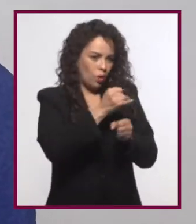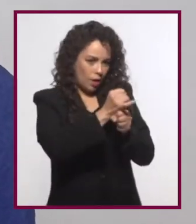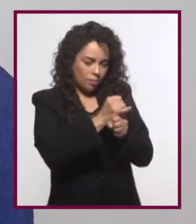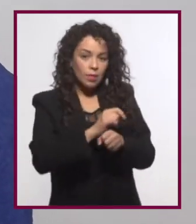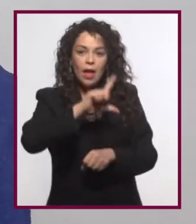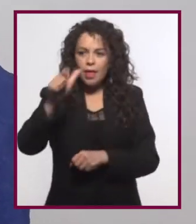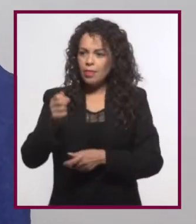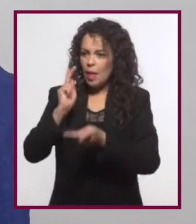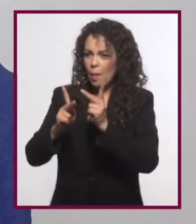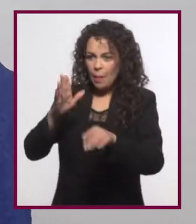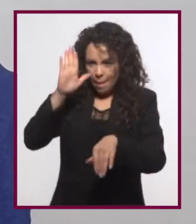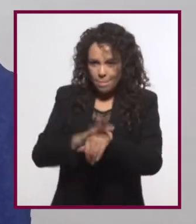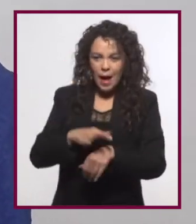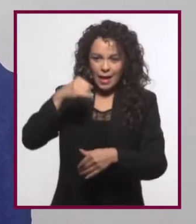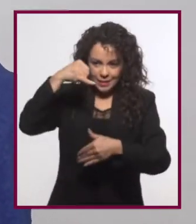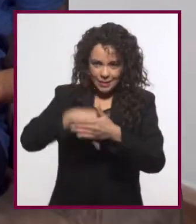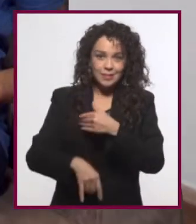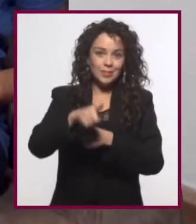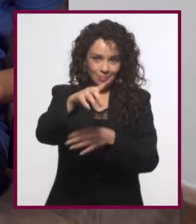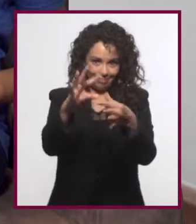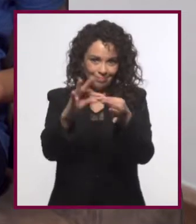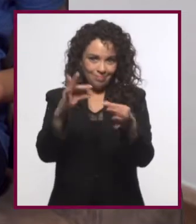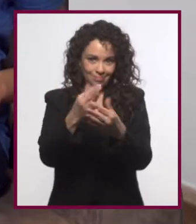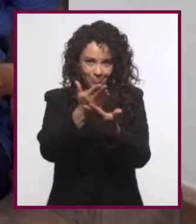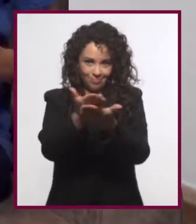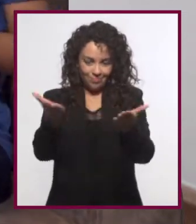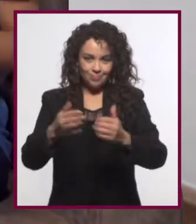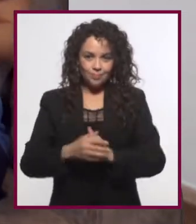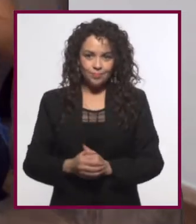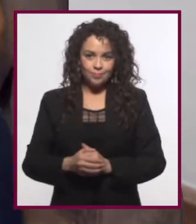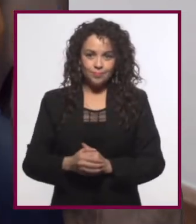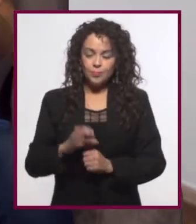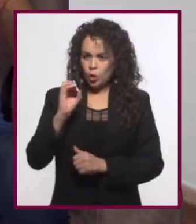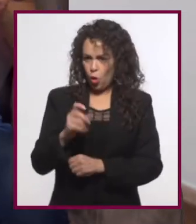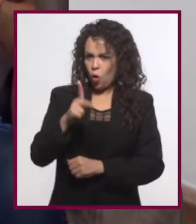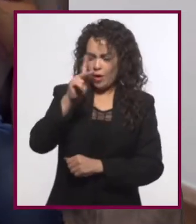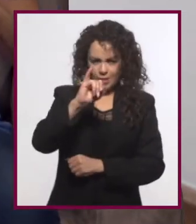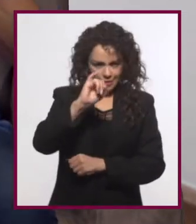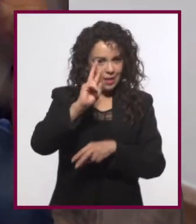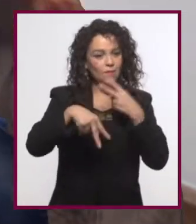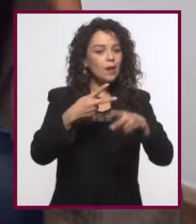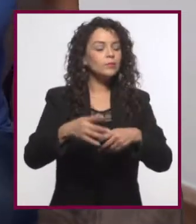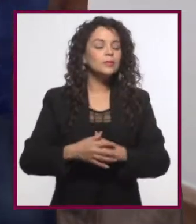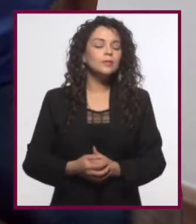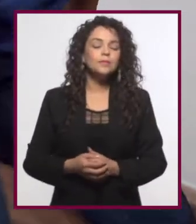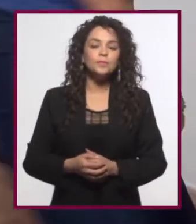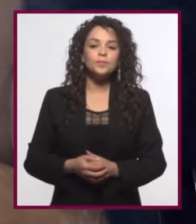un ratito para contarles más a los chicos? Órale, va. ¿Dónde está mi red?